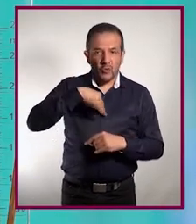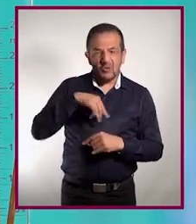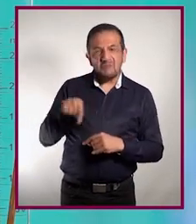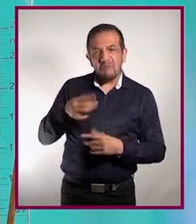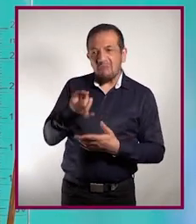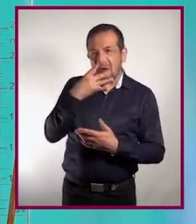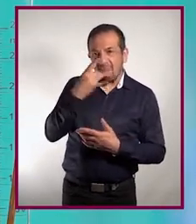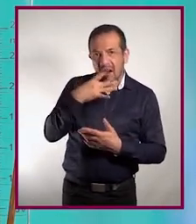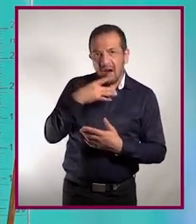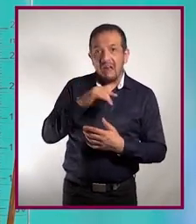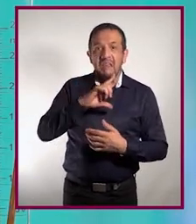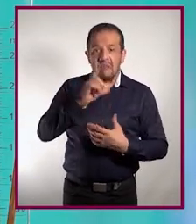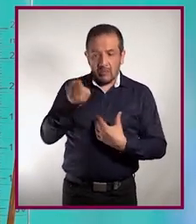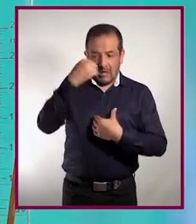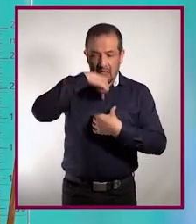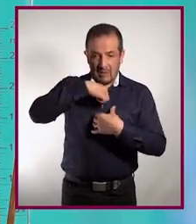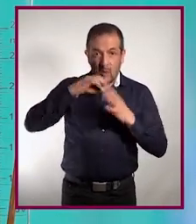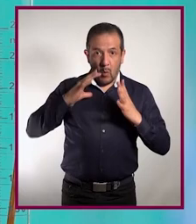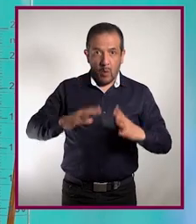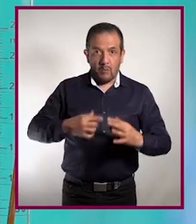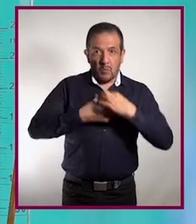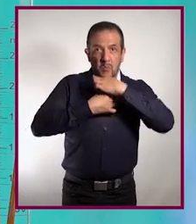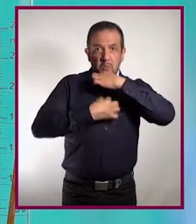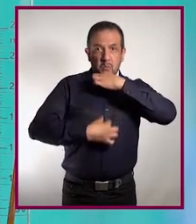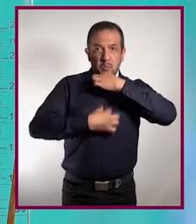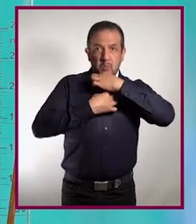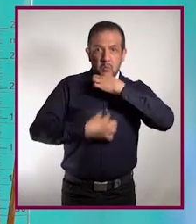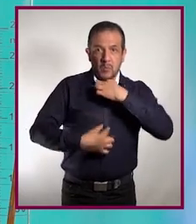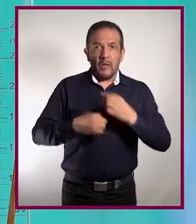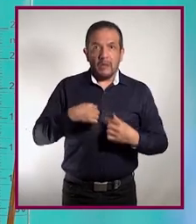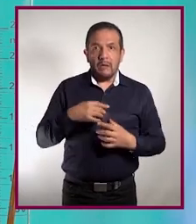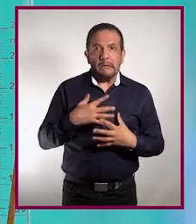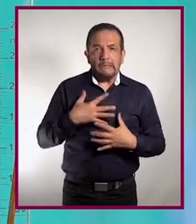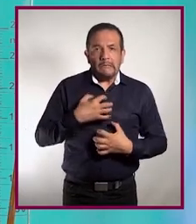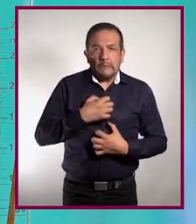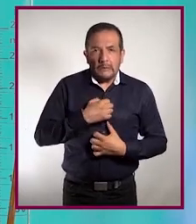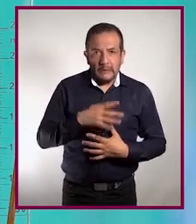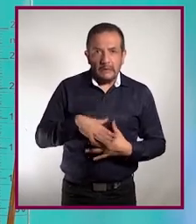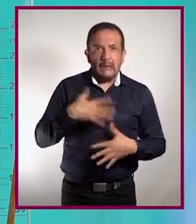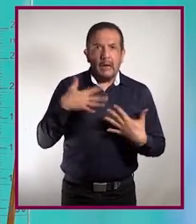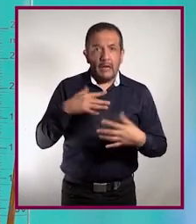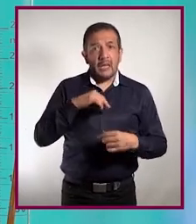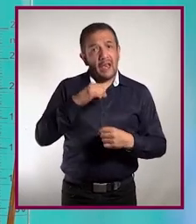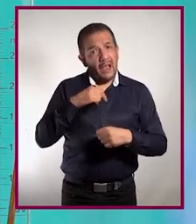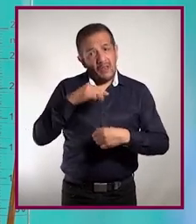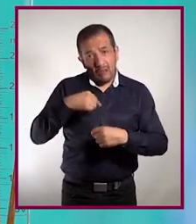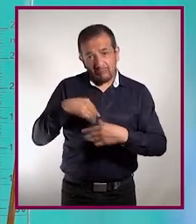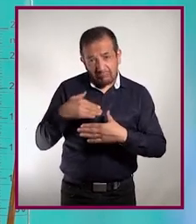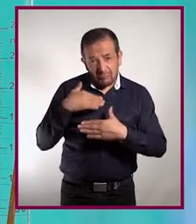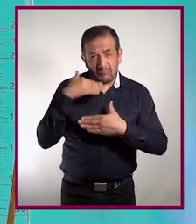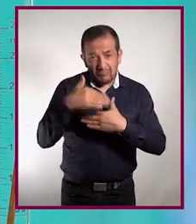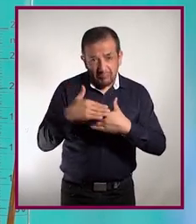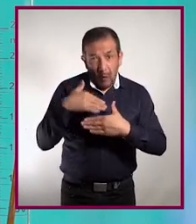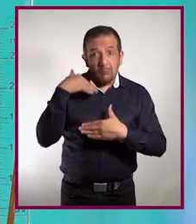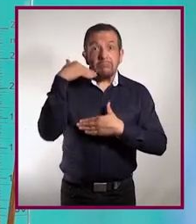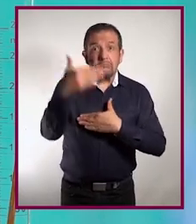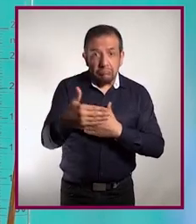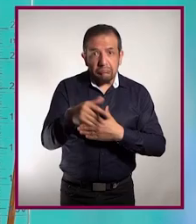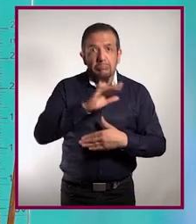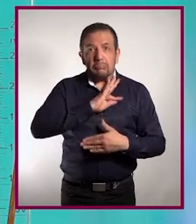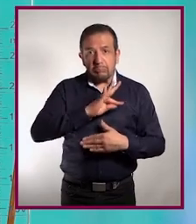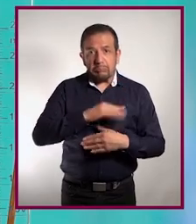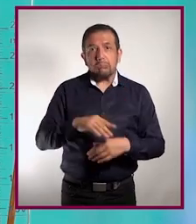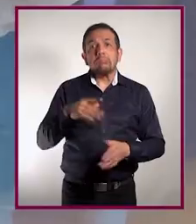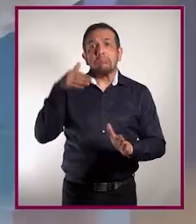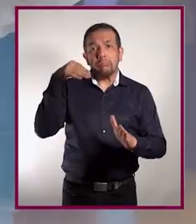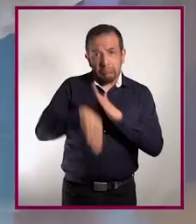más daño alterando el ecosistema bacteriano de tu tubo digestivo y muchas otras consecuencias a corto y mediano plazo que podrían